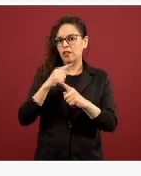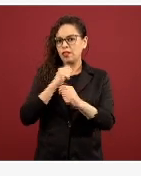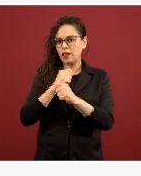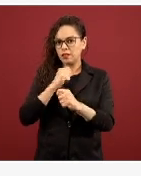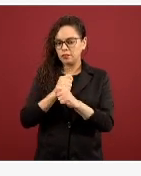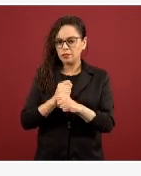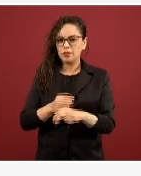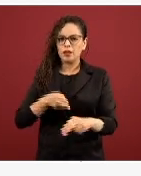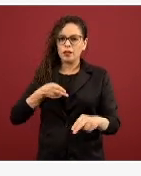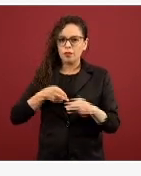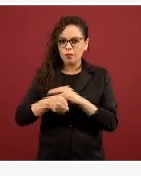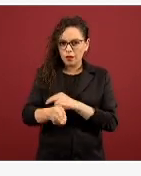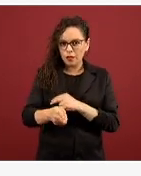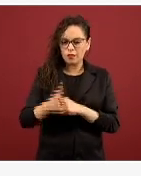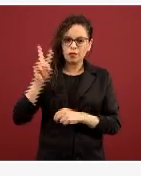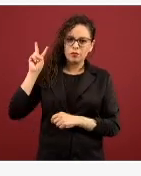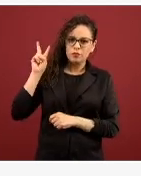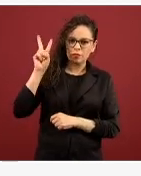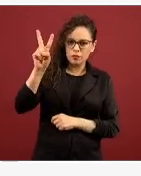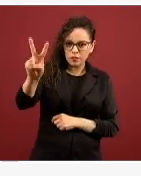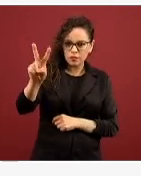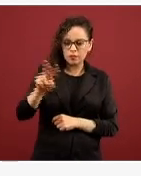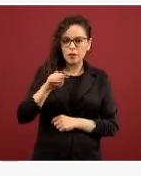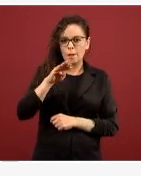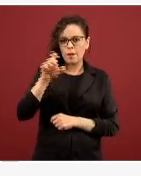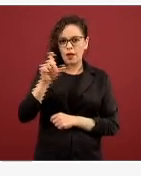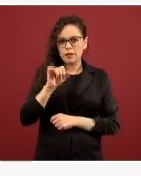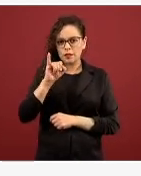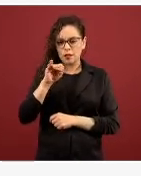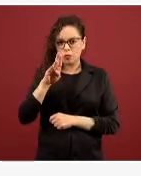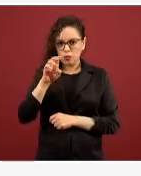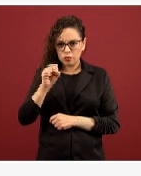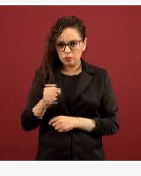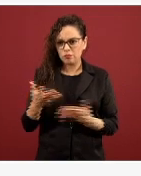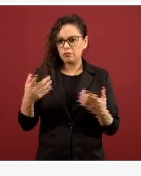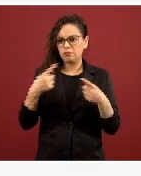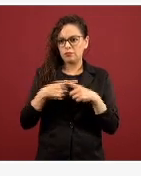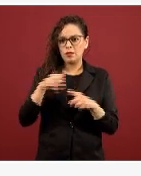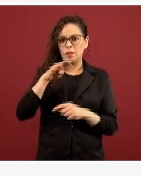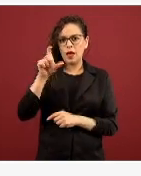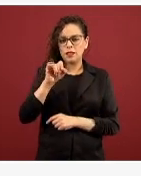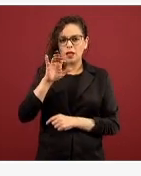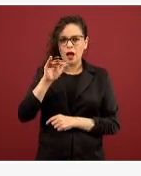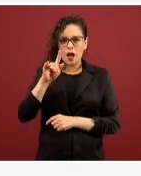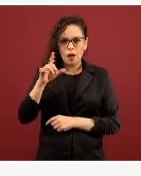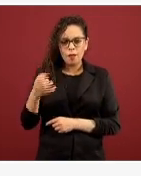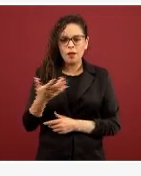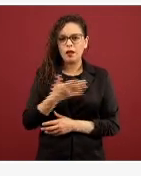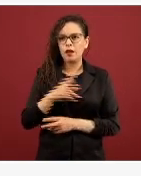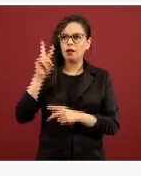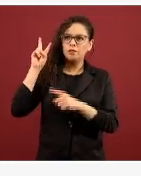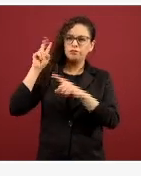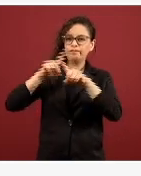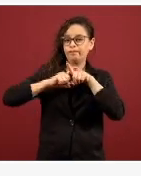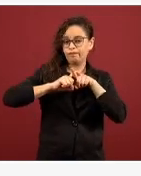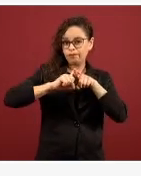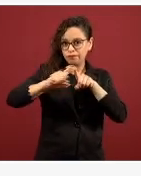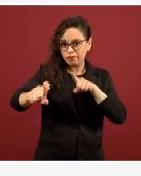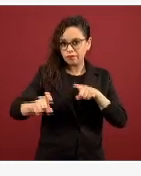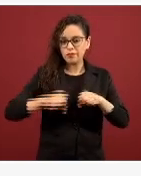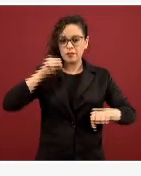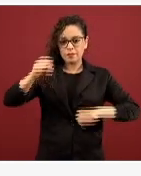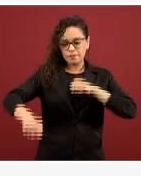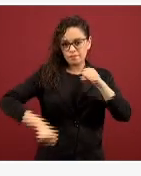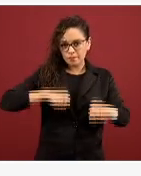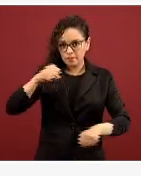metrobus, red de transporte público, mexicable, tren ligero, eco-bici y